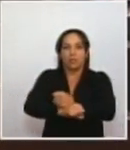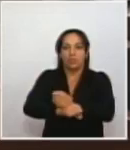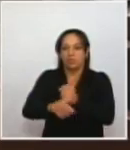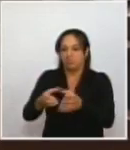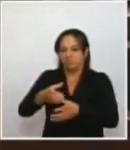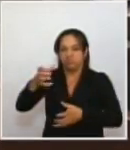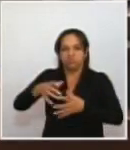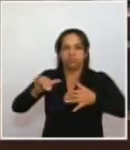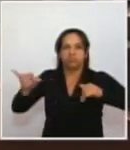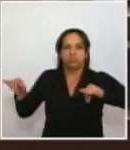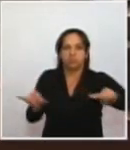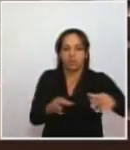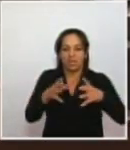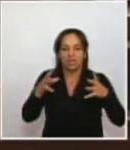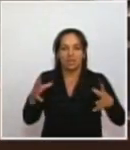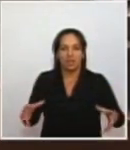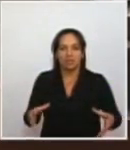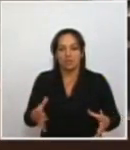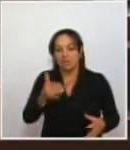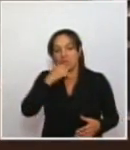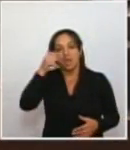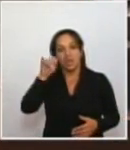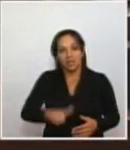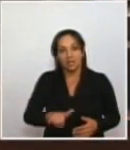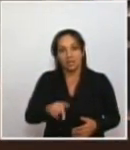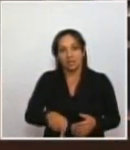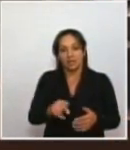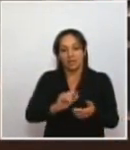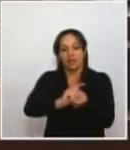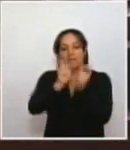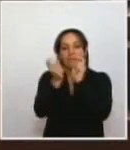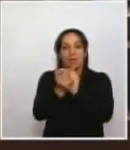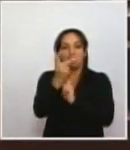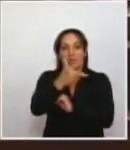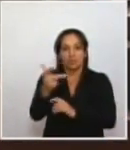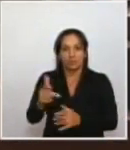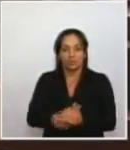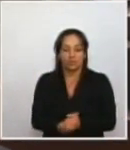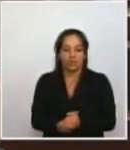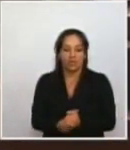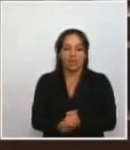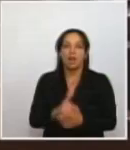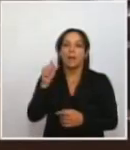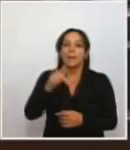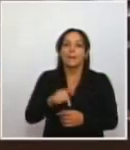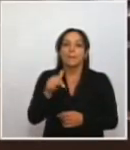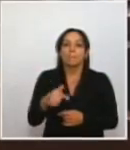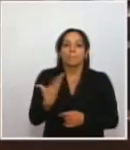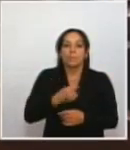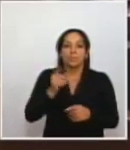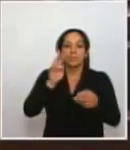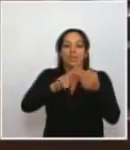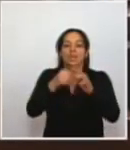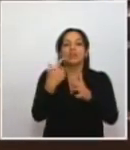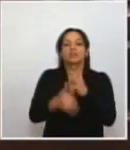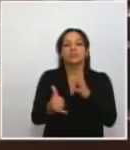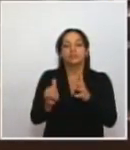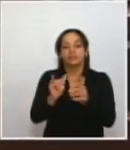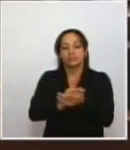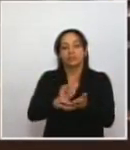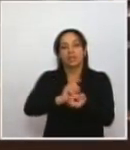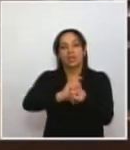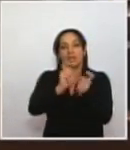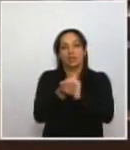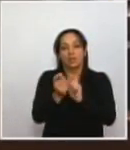Aquí, en una reforma constitucional, se está refiriendo la reforma